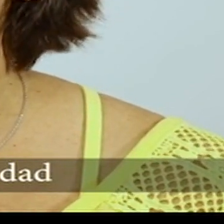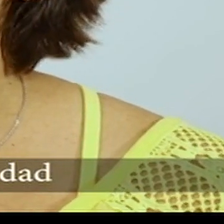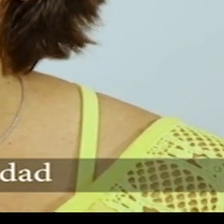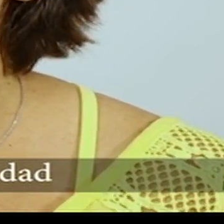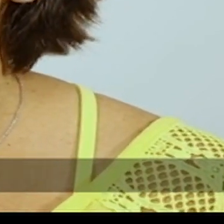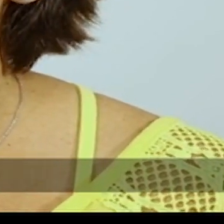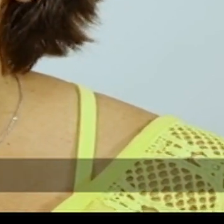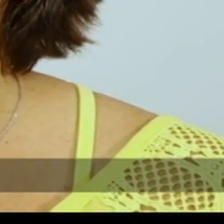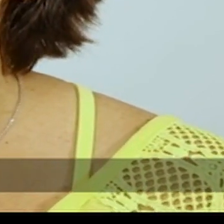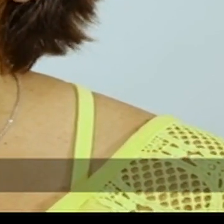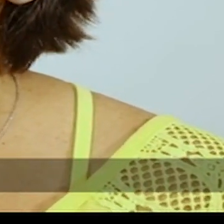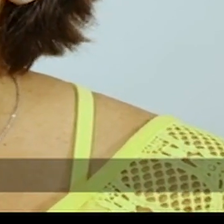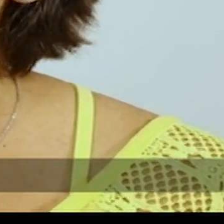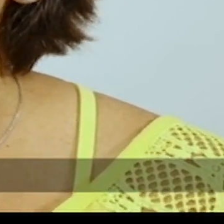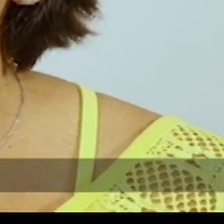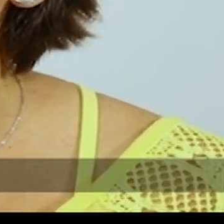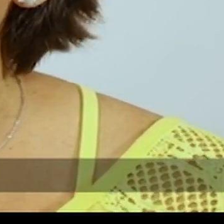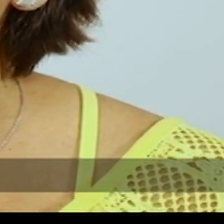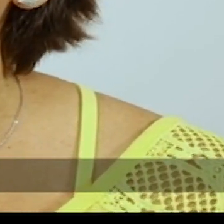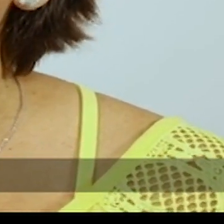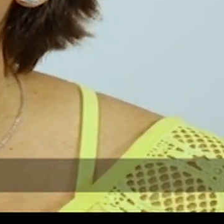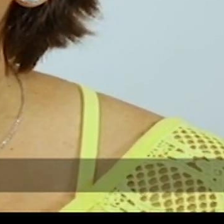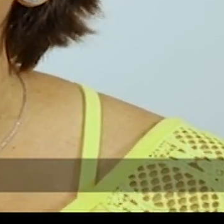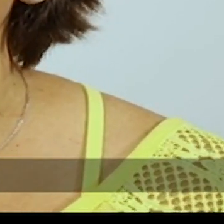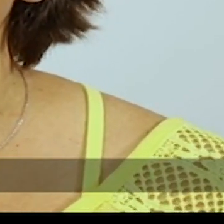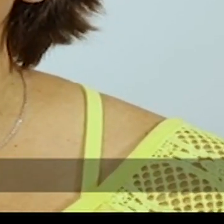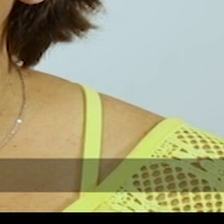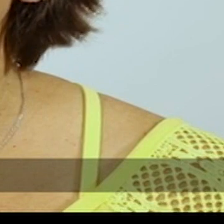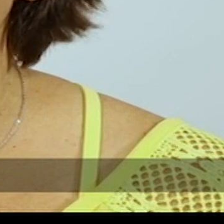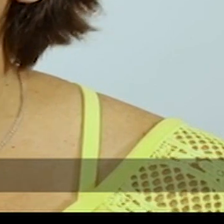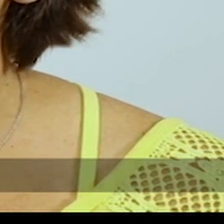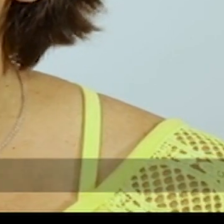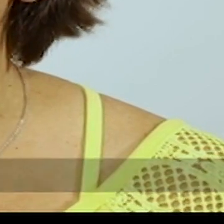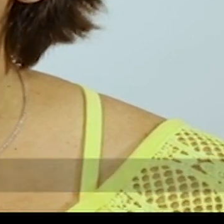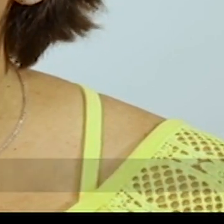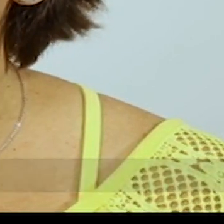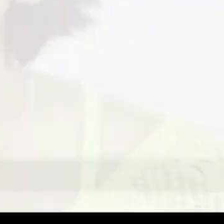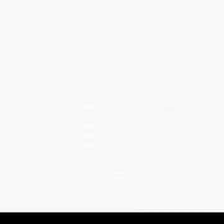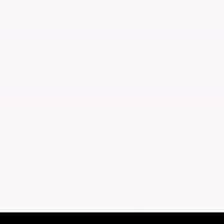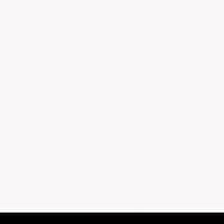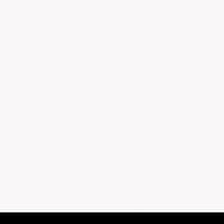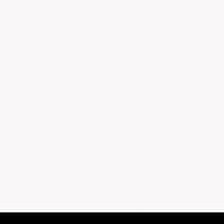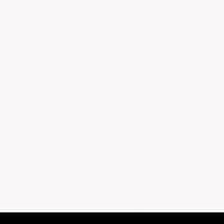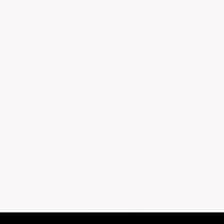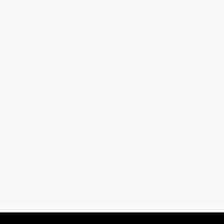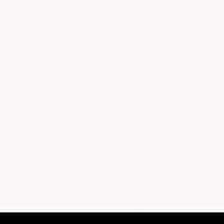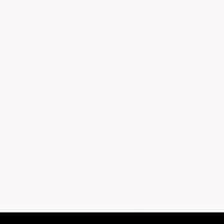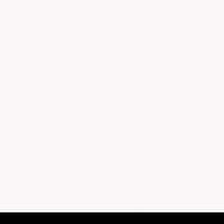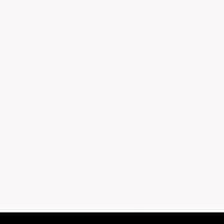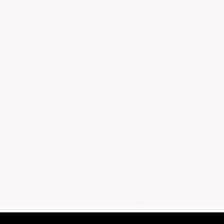responsabilidad y la seguridad que nos da a nosotros la Caja Costarricenses de Seguridad Social.